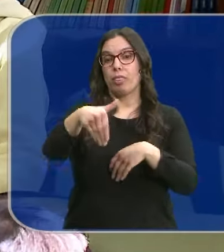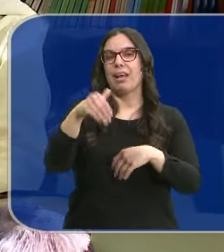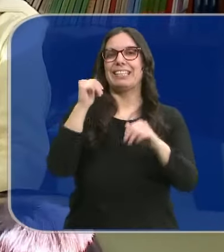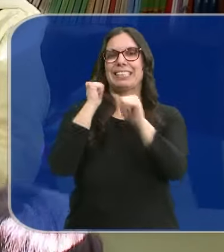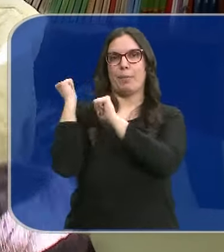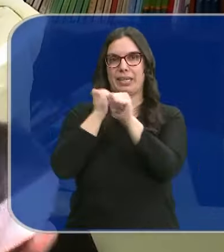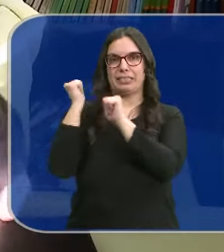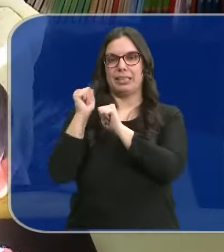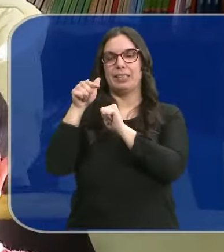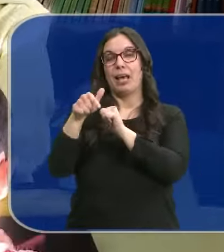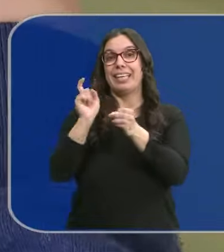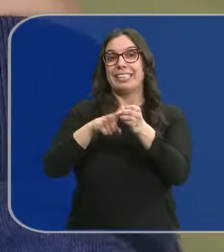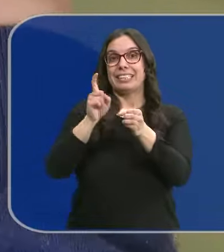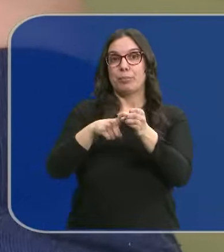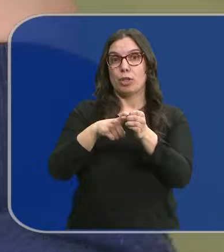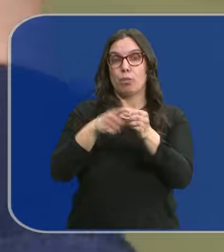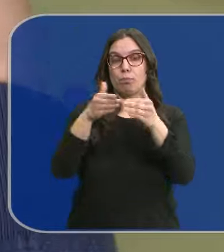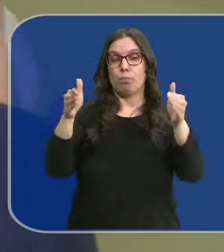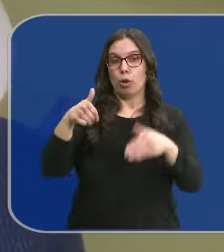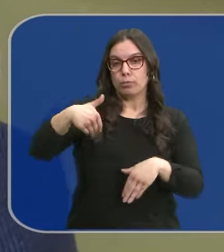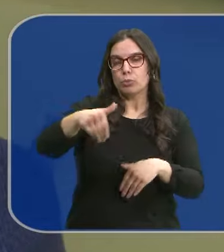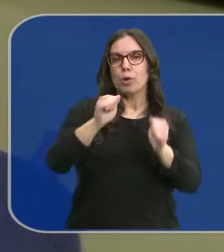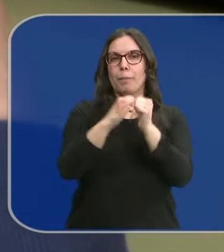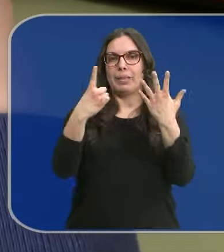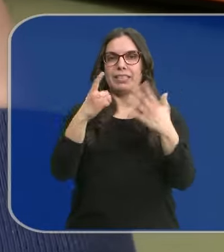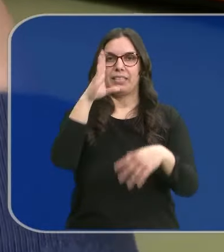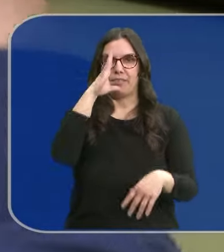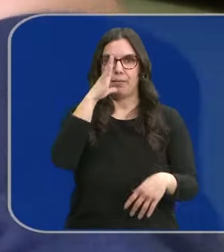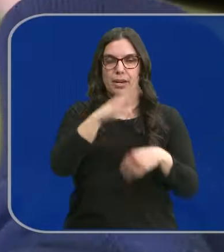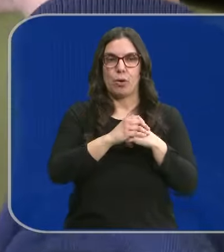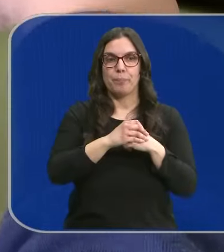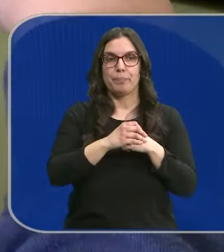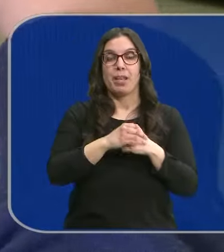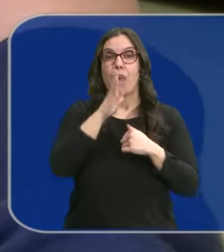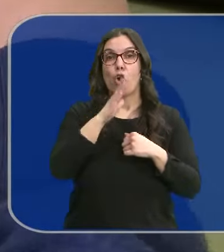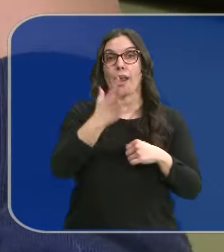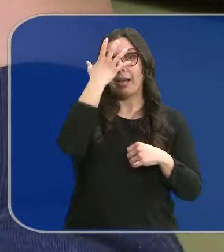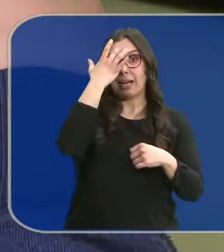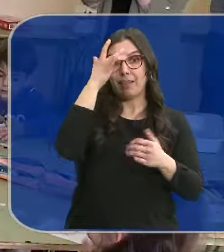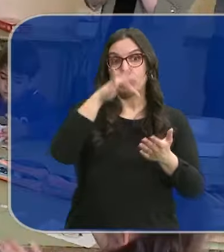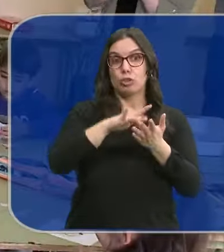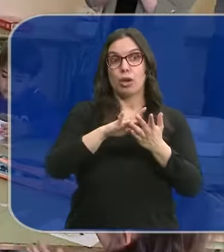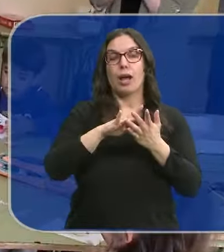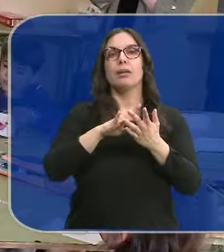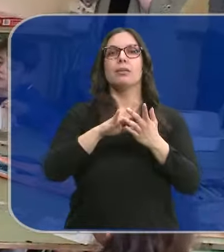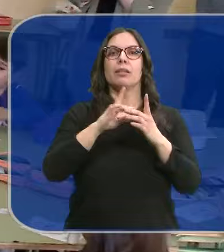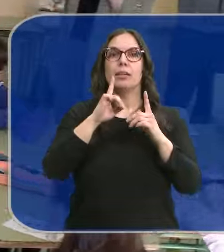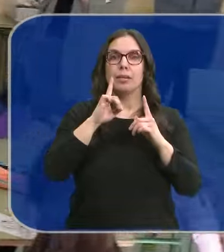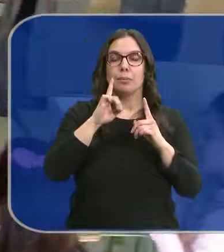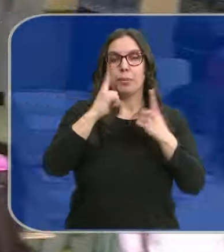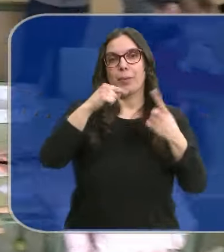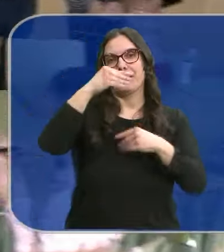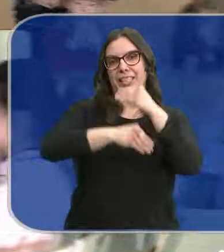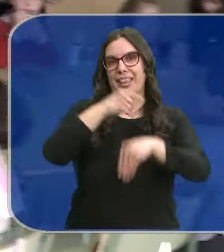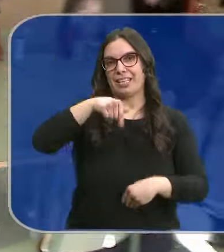Santa y se abrirán las inscripciones el próximo 26 de febrero. Esta, la de carnaval, es la primera edición de Conciliamos de